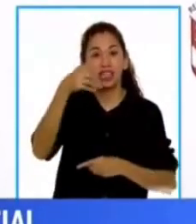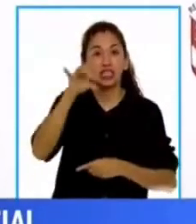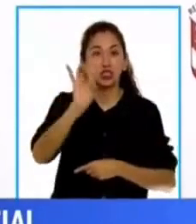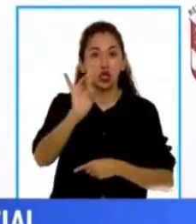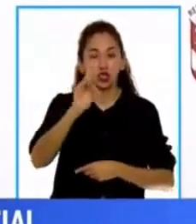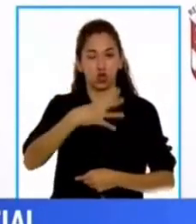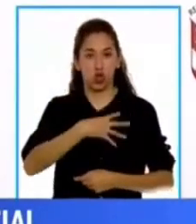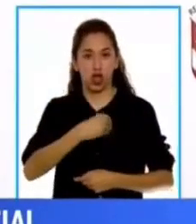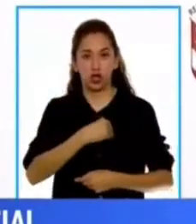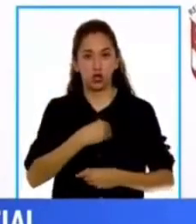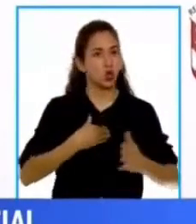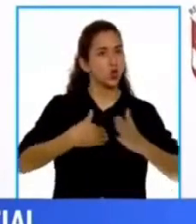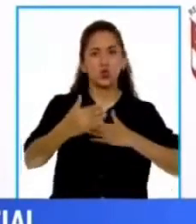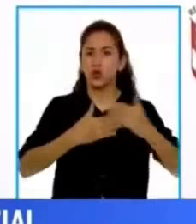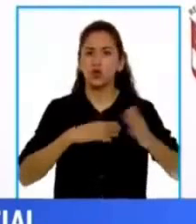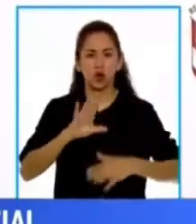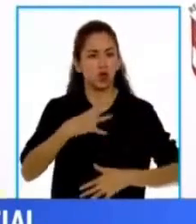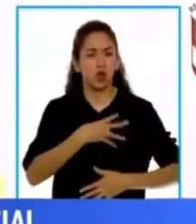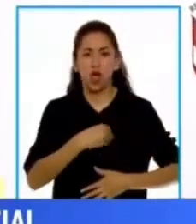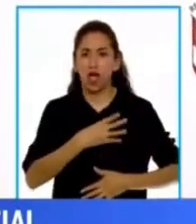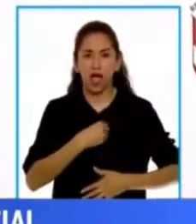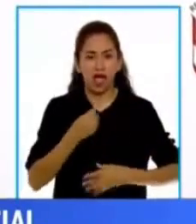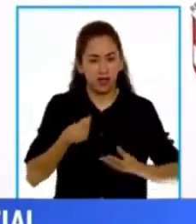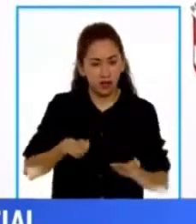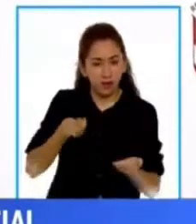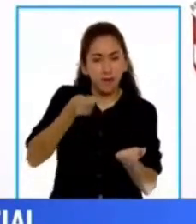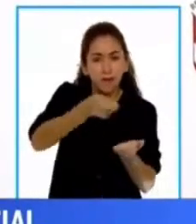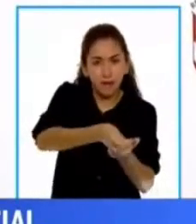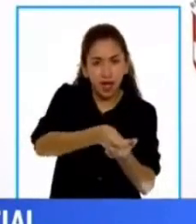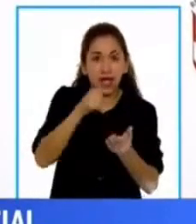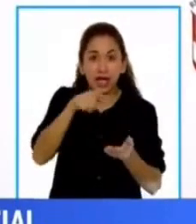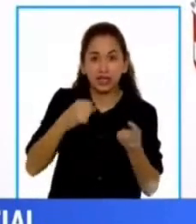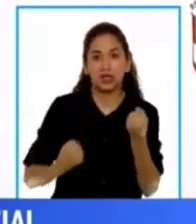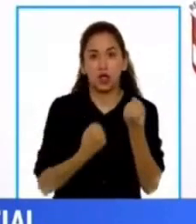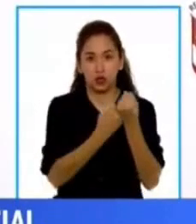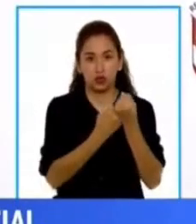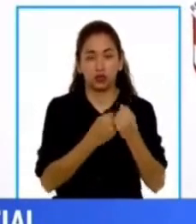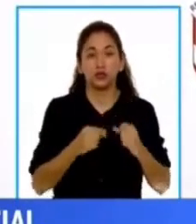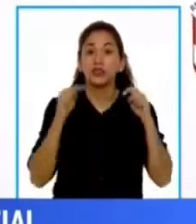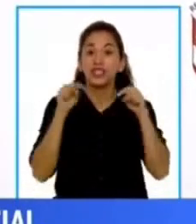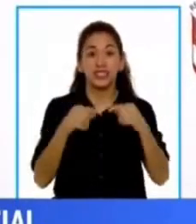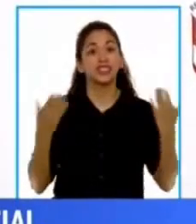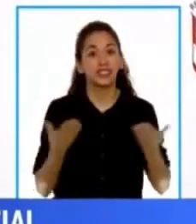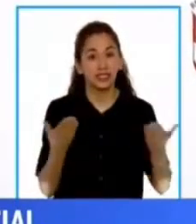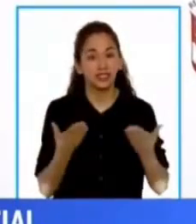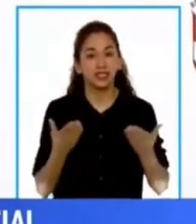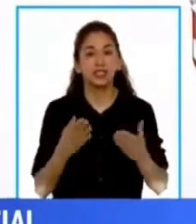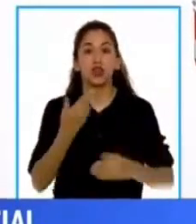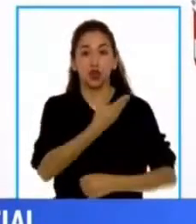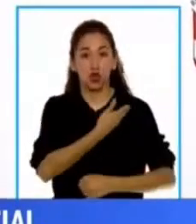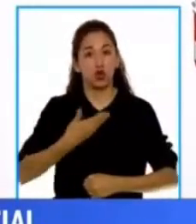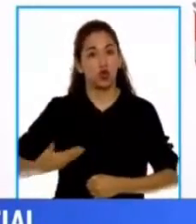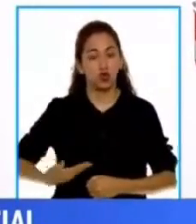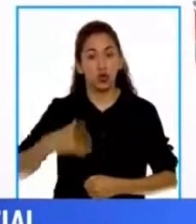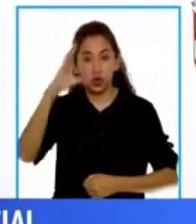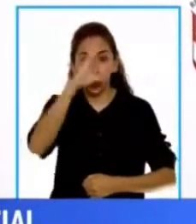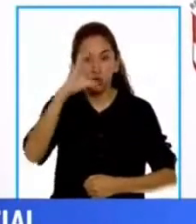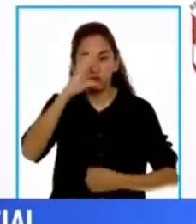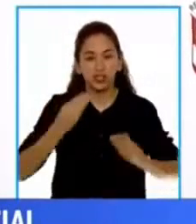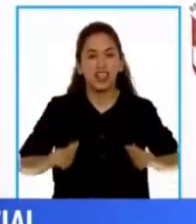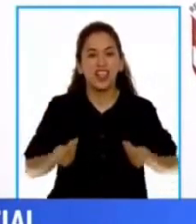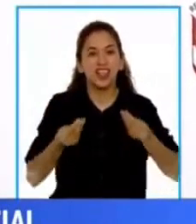sin importar la edad que tengan al momento de recibir este apoyo. Con ello, el gobierno busca